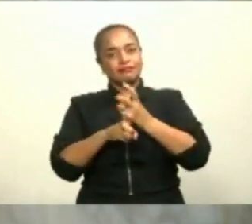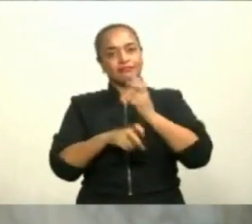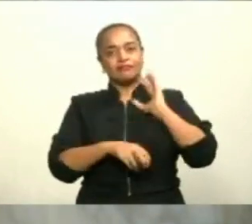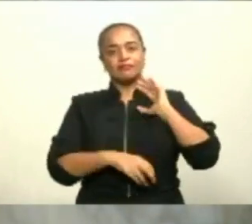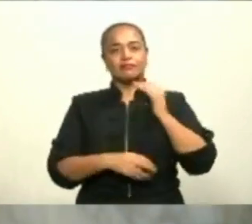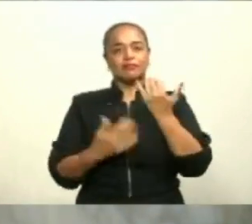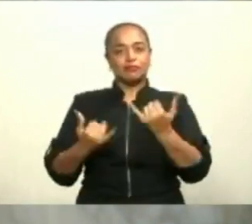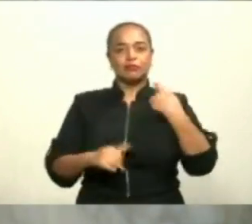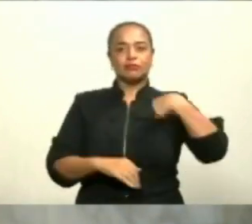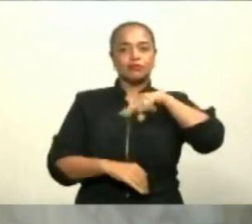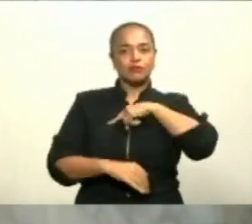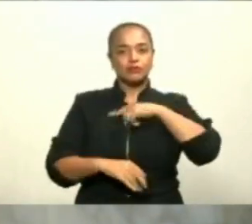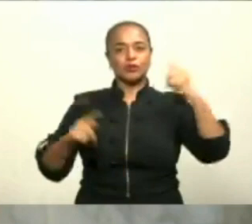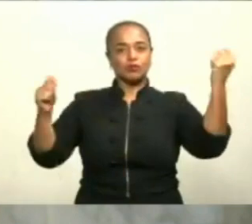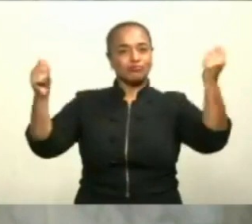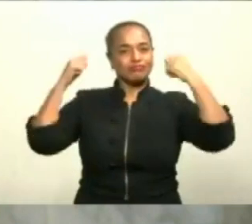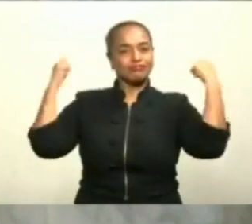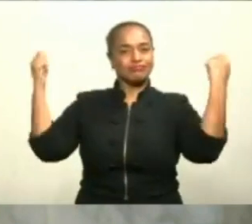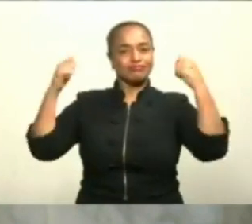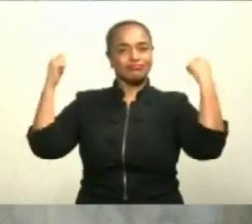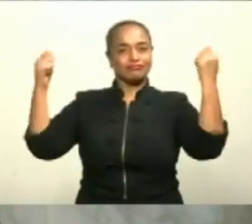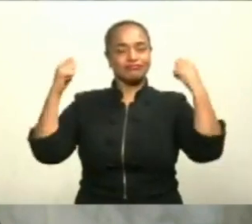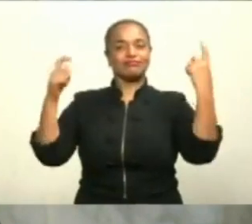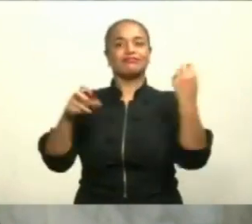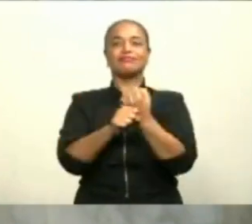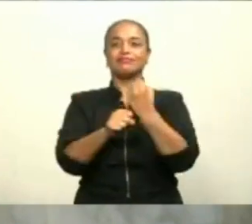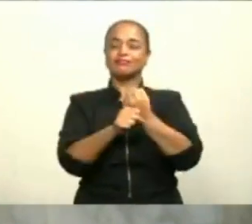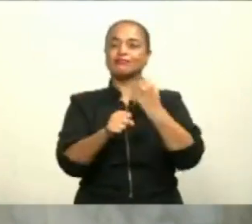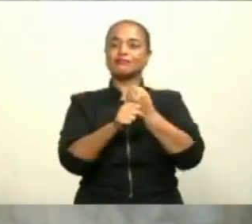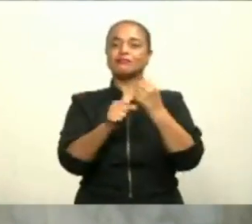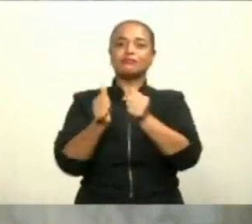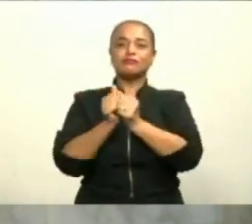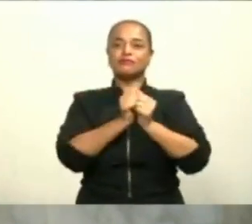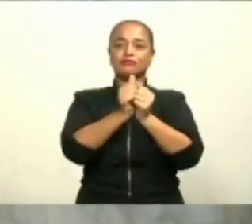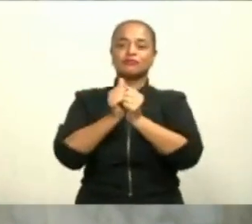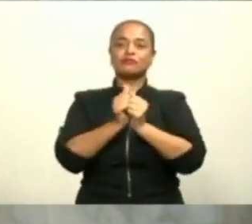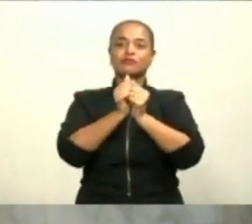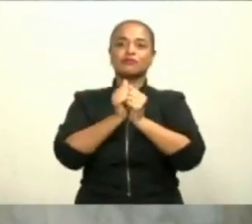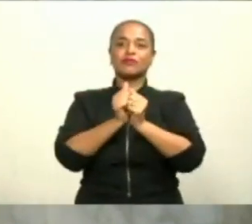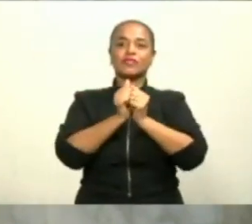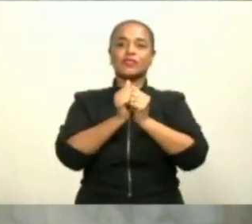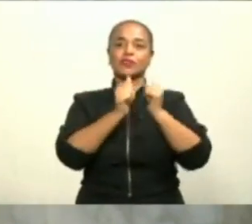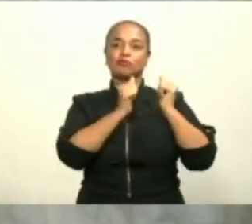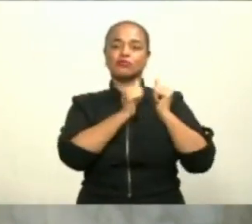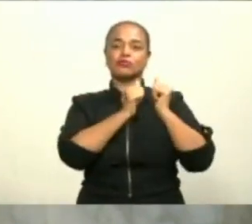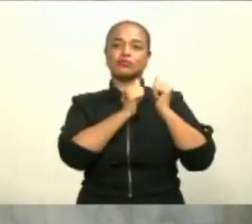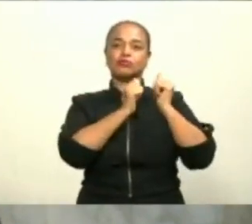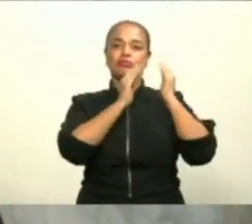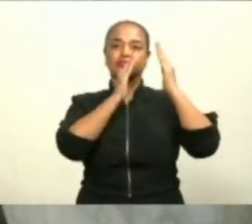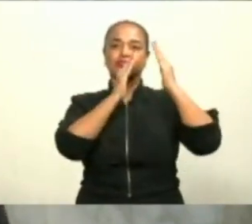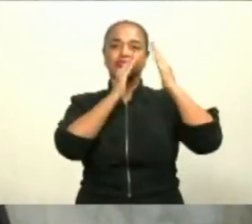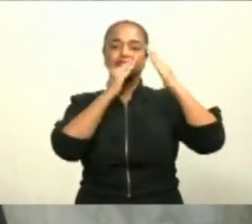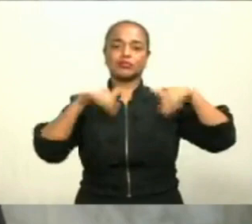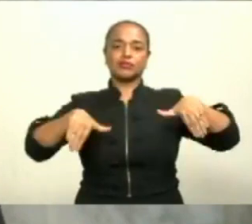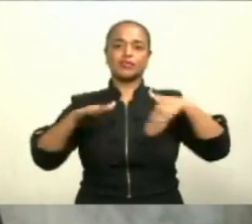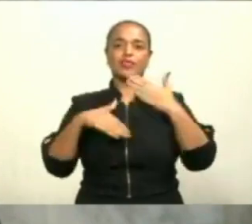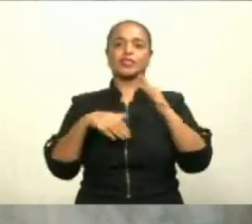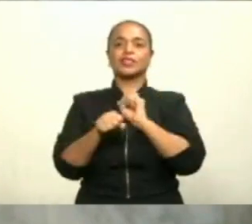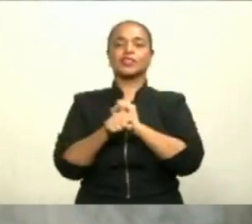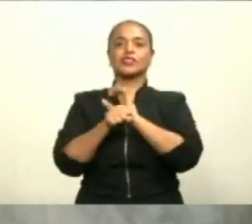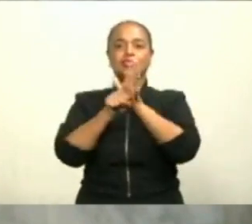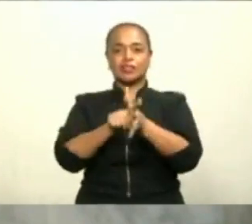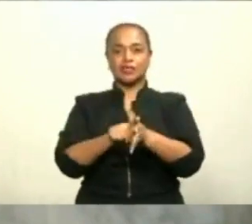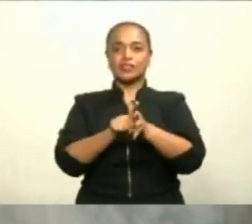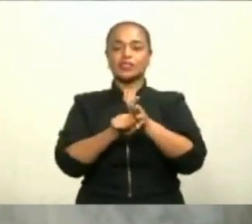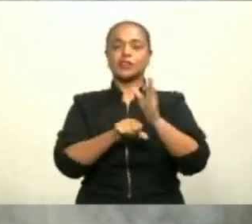juntos para co-crear soluciones y responder a los múltiplos desafíos de esta pandemia. Por lo que reconocemos el esfuerzo del